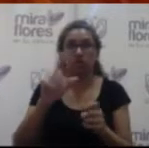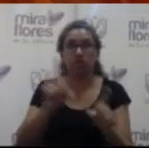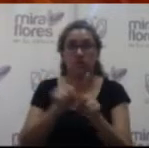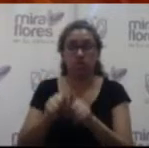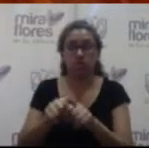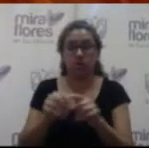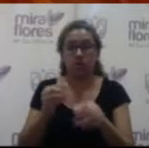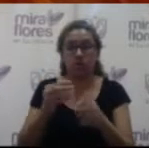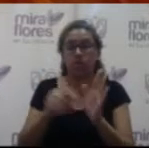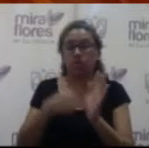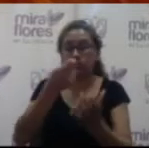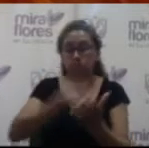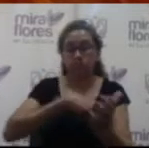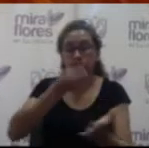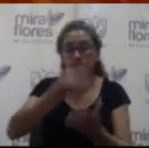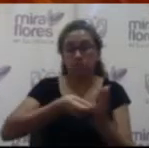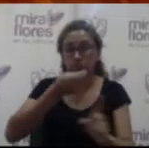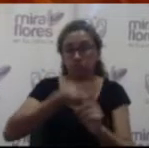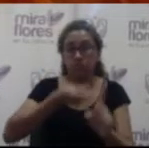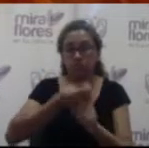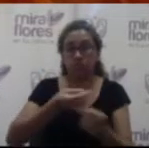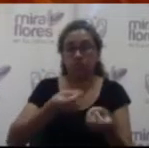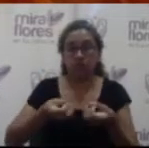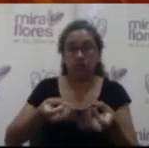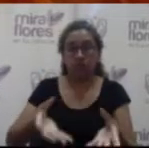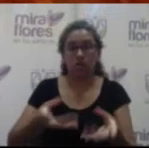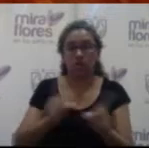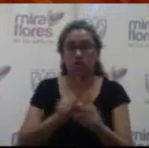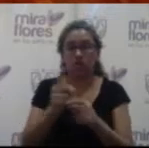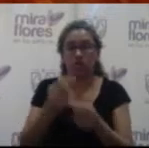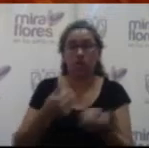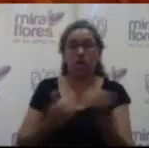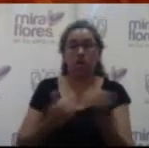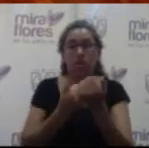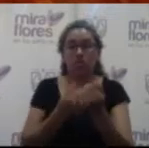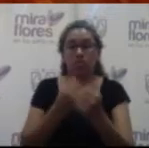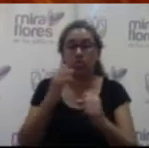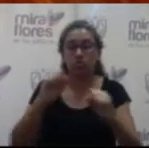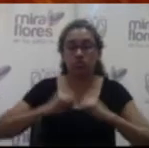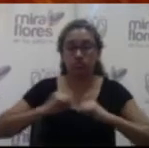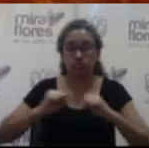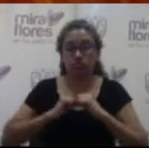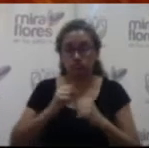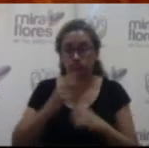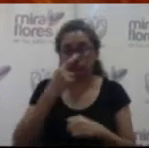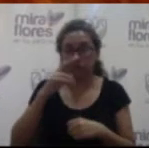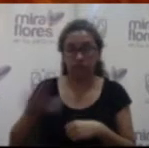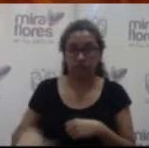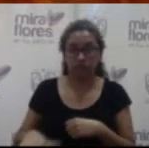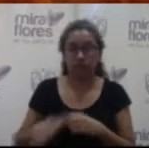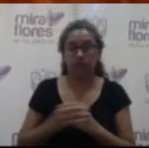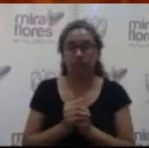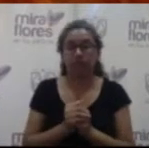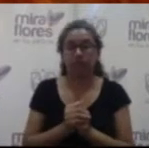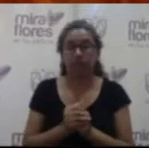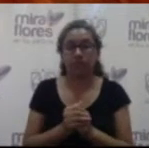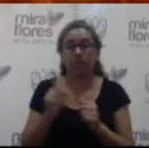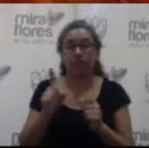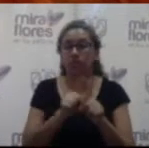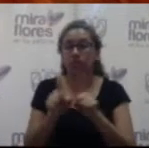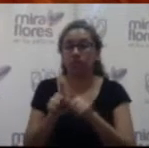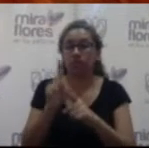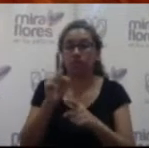documentada y mensual por los gastos efectuados que demanda la recuperación y rehabilitación física del menor, precisándose que ello